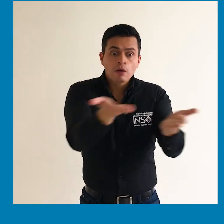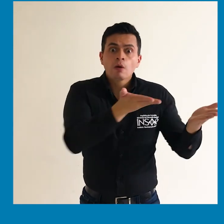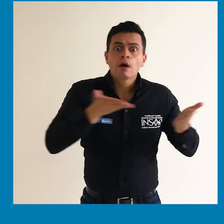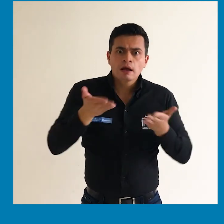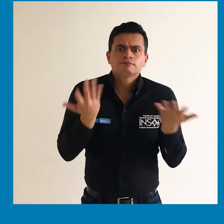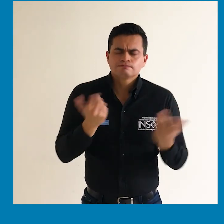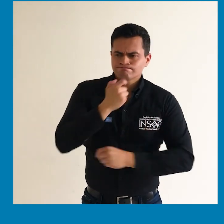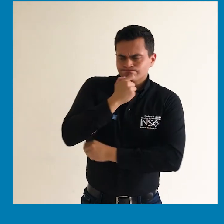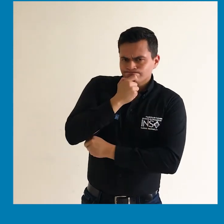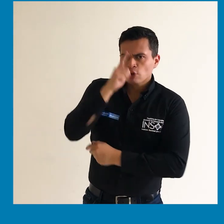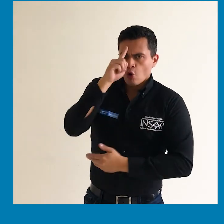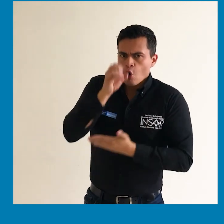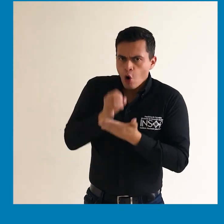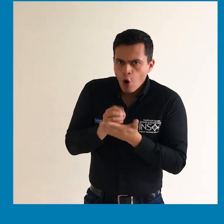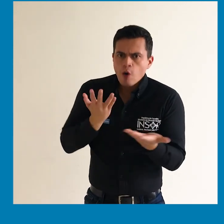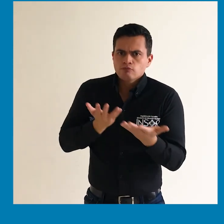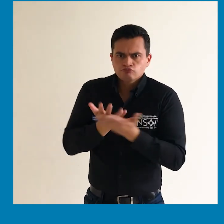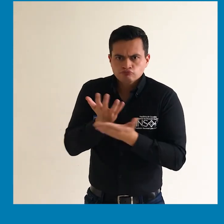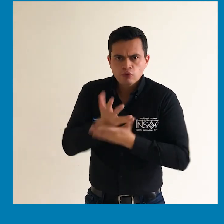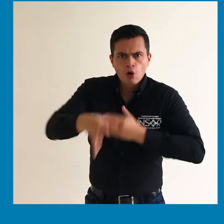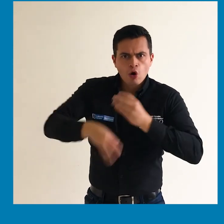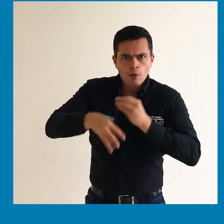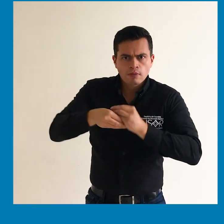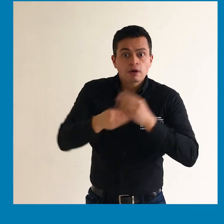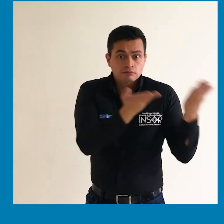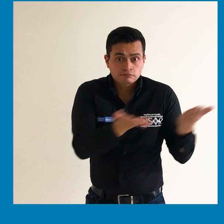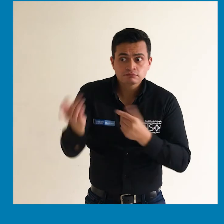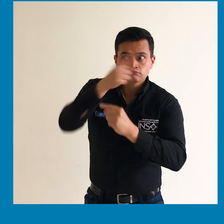a los contenidos de este proyecto de decreto